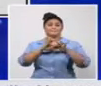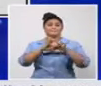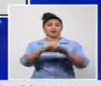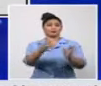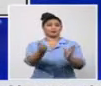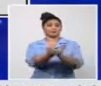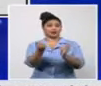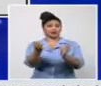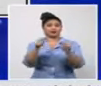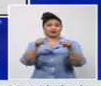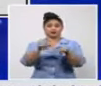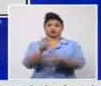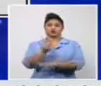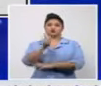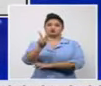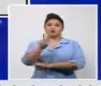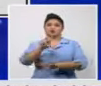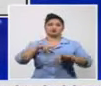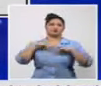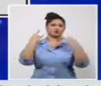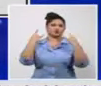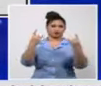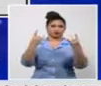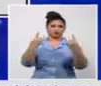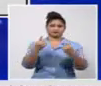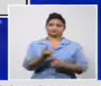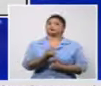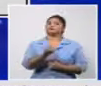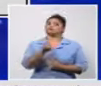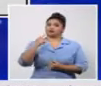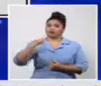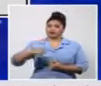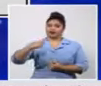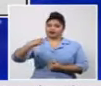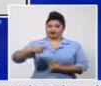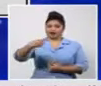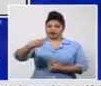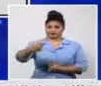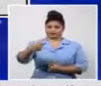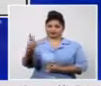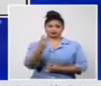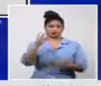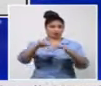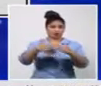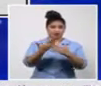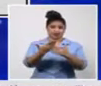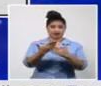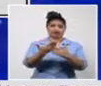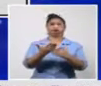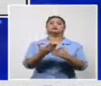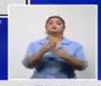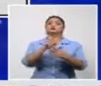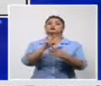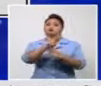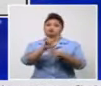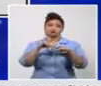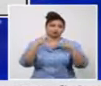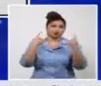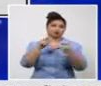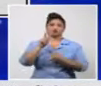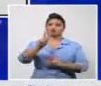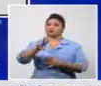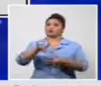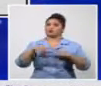fallecidos los dos días cada día de este mes que es una una cifra elevada